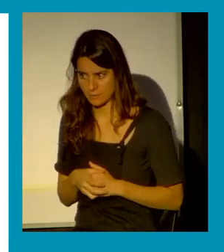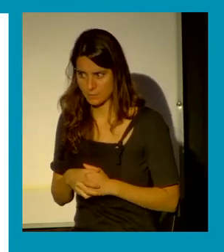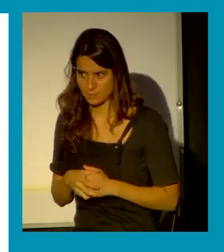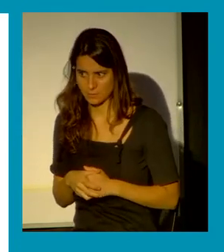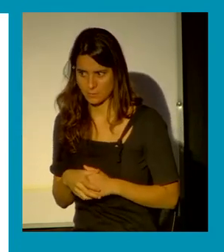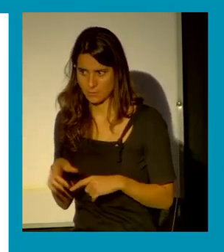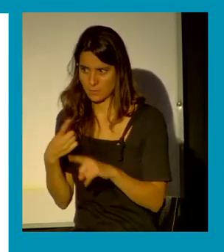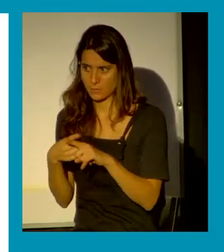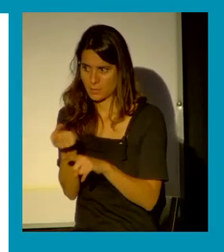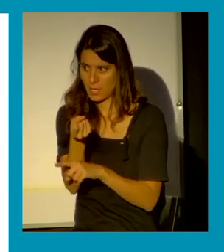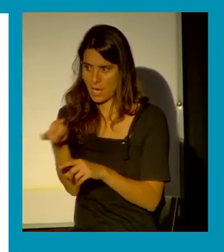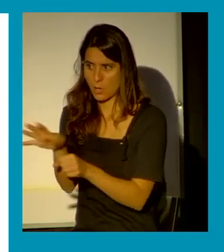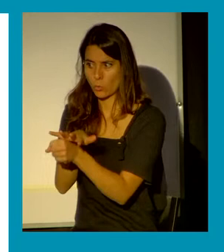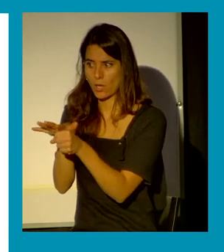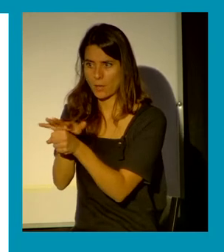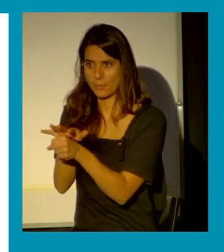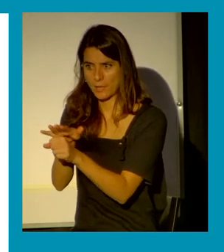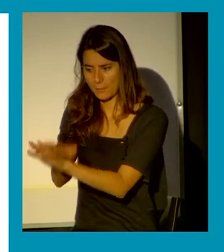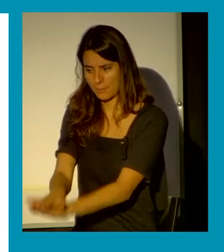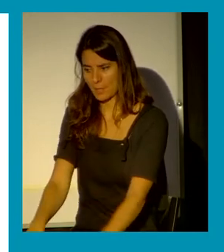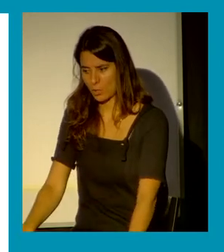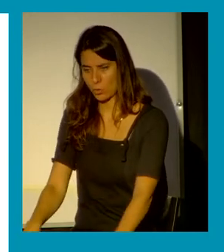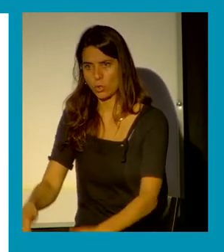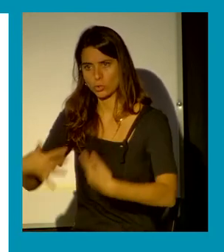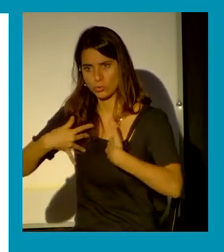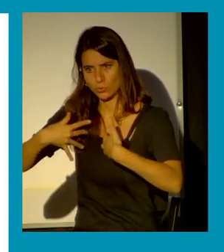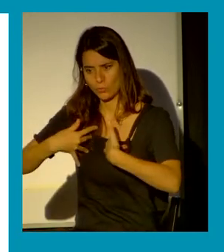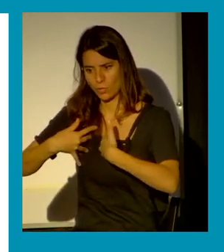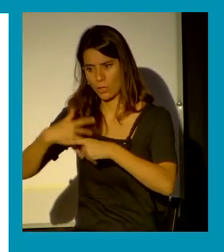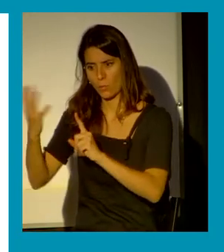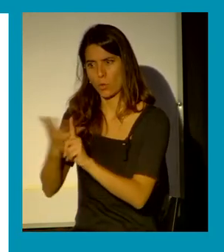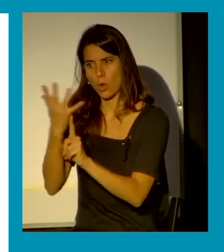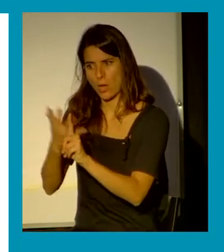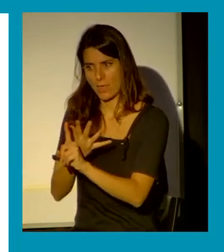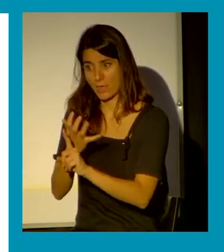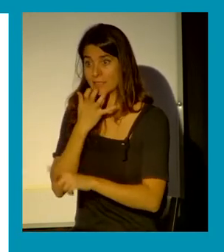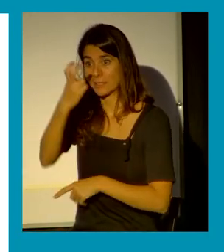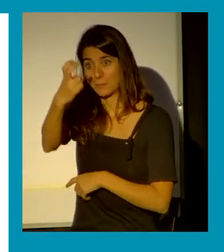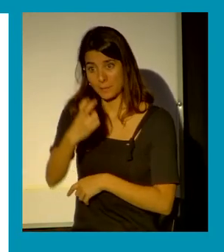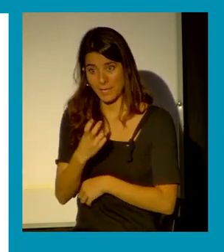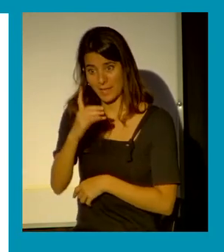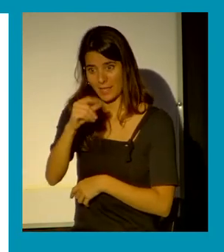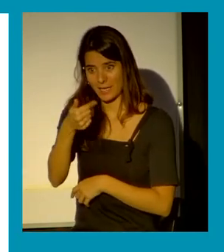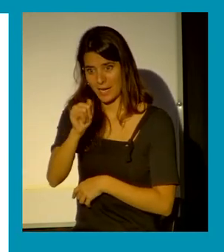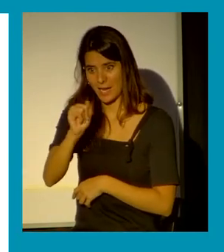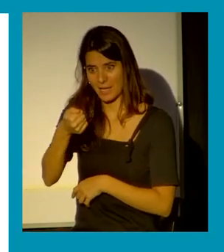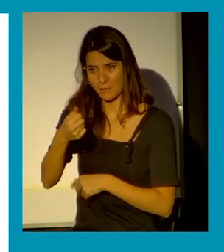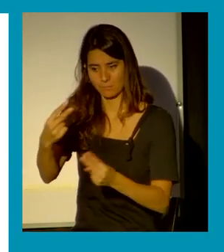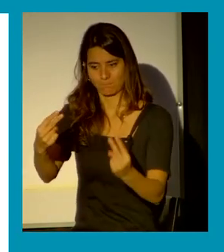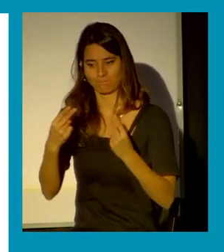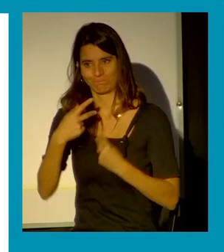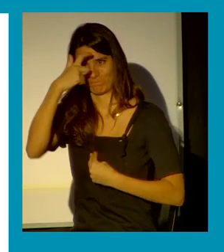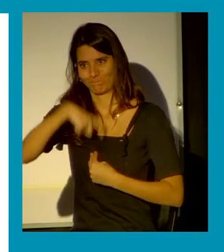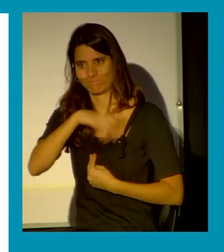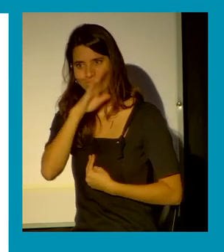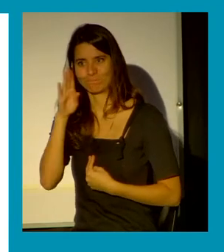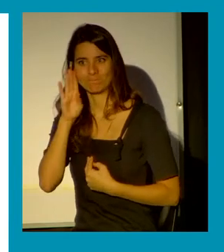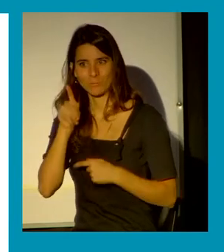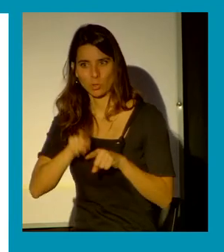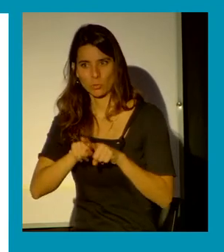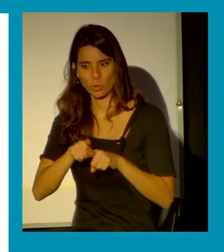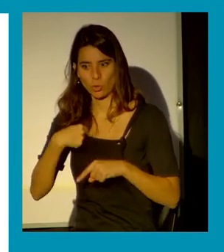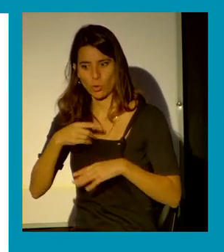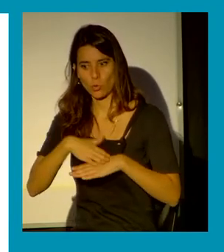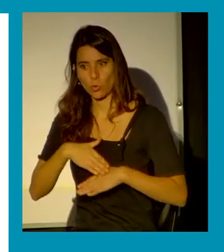violencia y si el mensaje allí no está en que entonces la culpa de que han sufrido violencia es mía y volvemos a esto de la culpa no era mía ni donde estaba ni